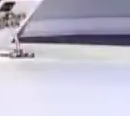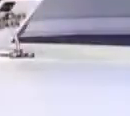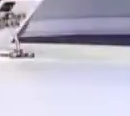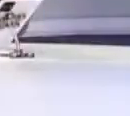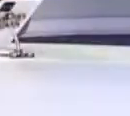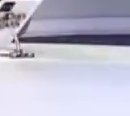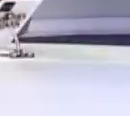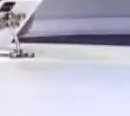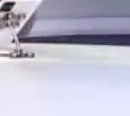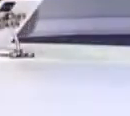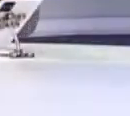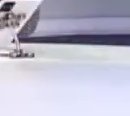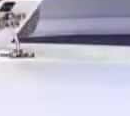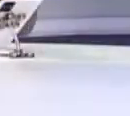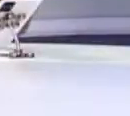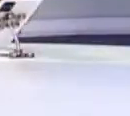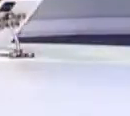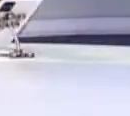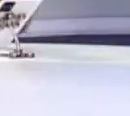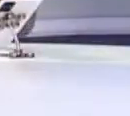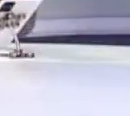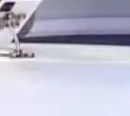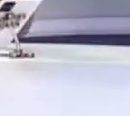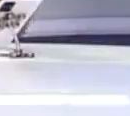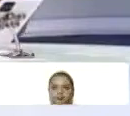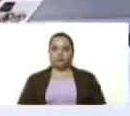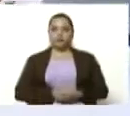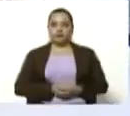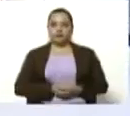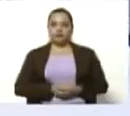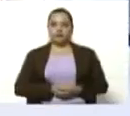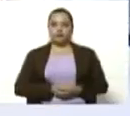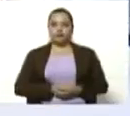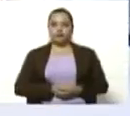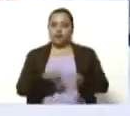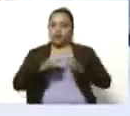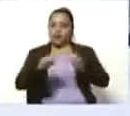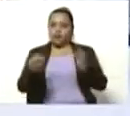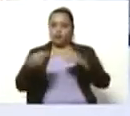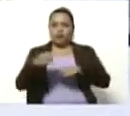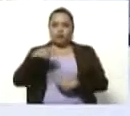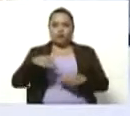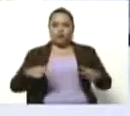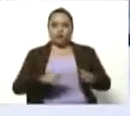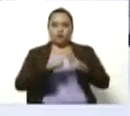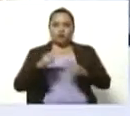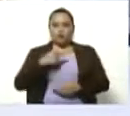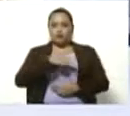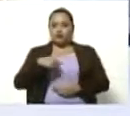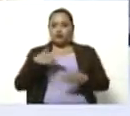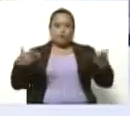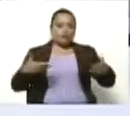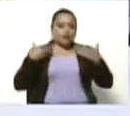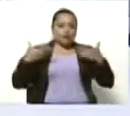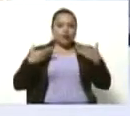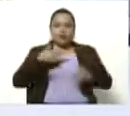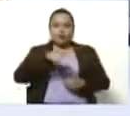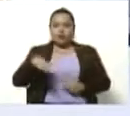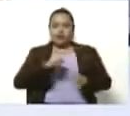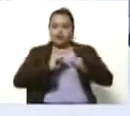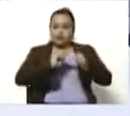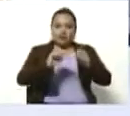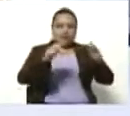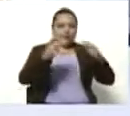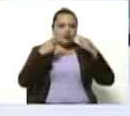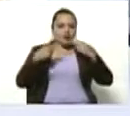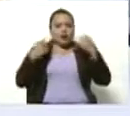Estamos de vuelta con nuestro punto de encuentro del Estudio 4 de Venezolana de Televisión. Muy contentos y contentas de que usted siga allí en sintonía a través de esta